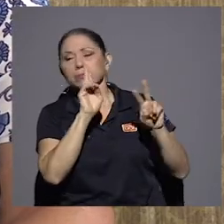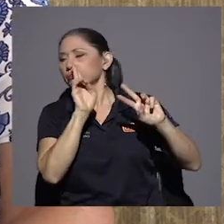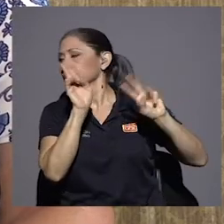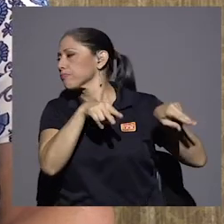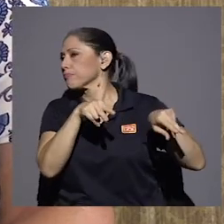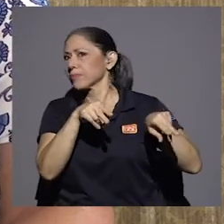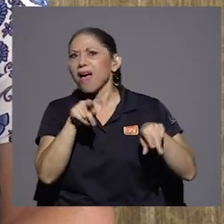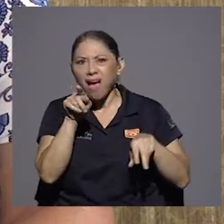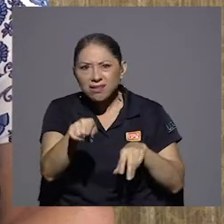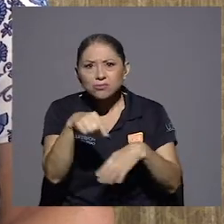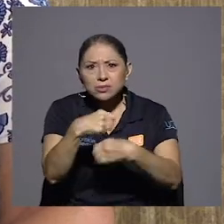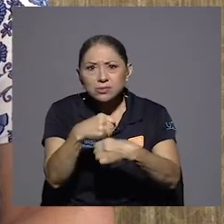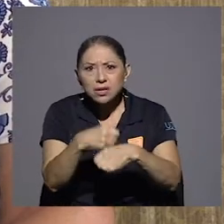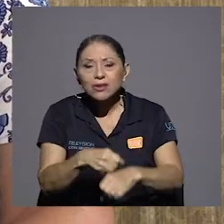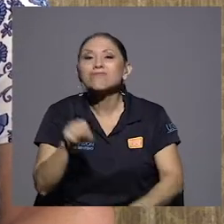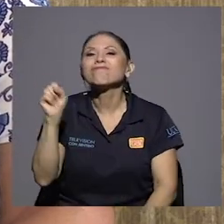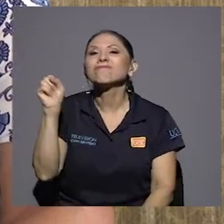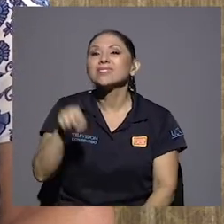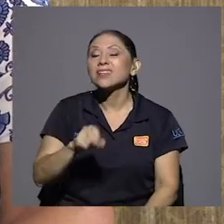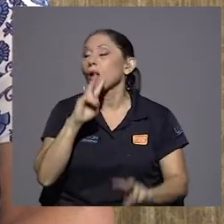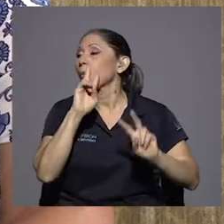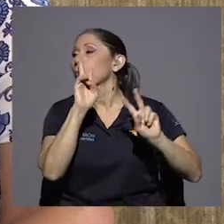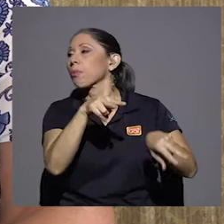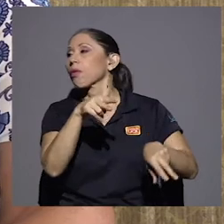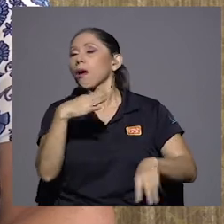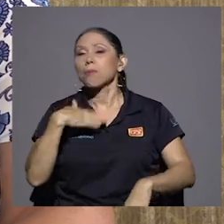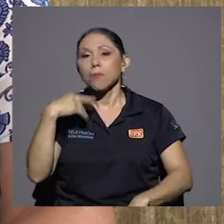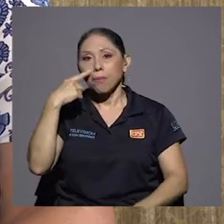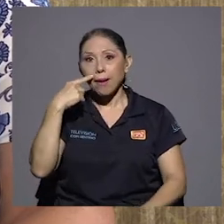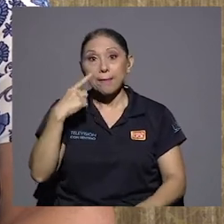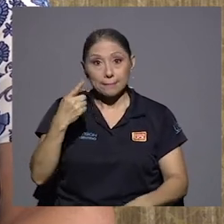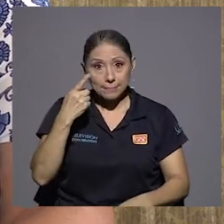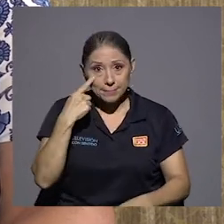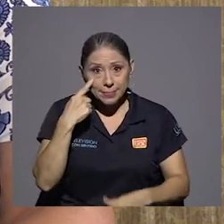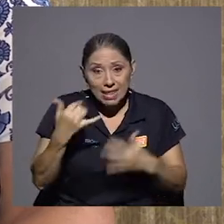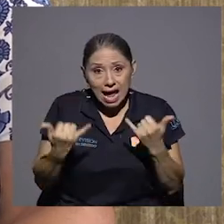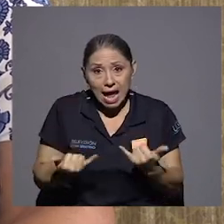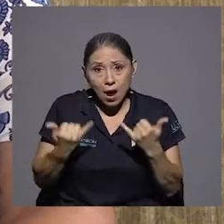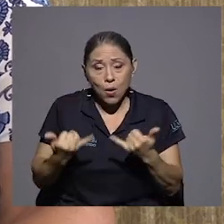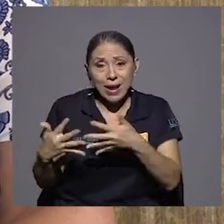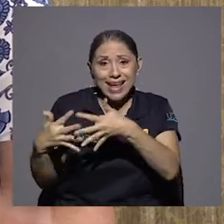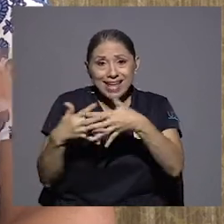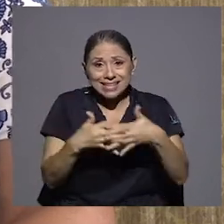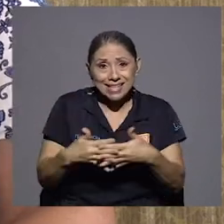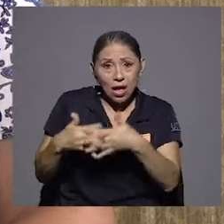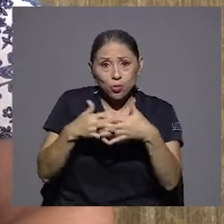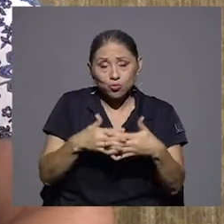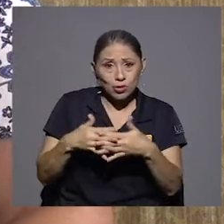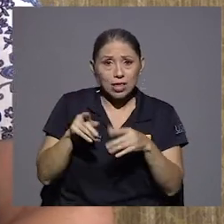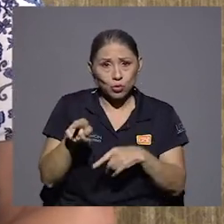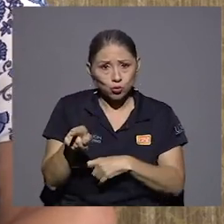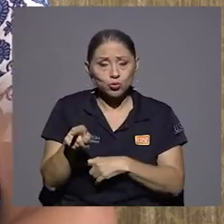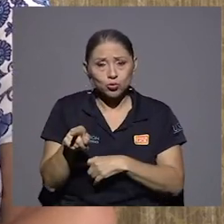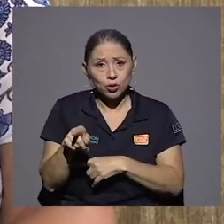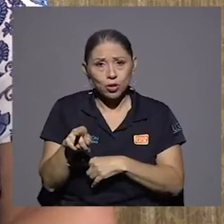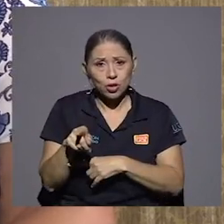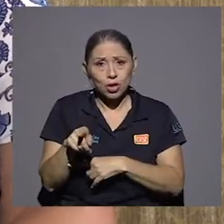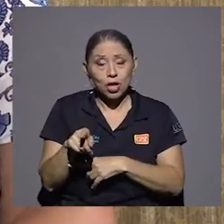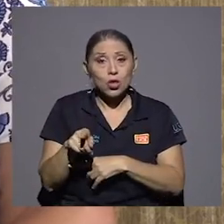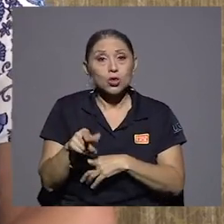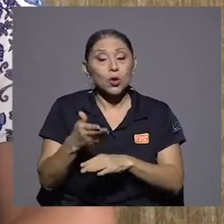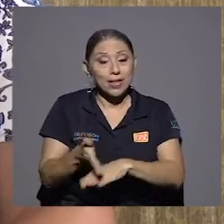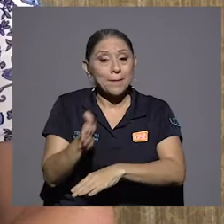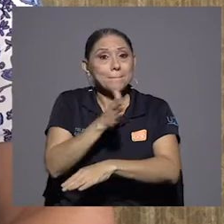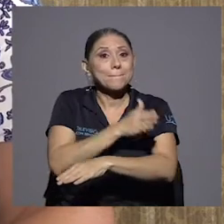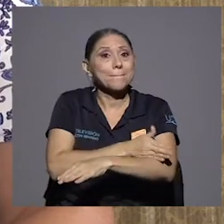Imagínese usted que ahorita en Estados Unidos donde el precandidato